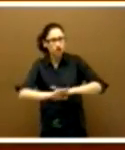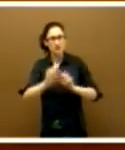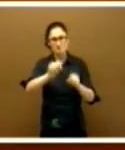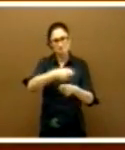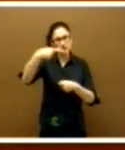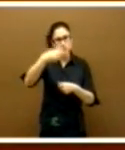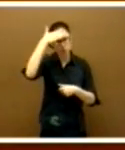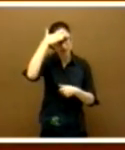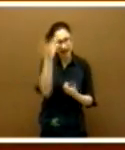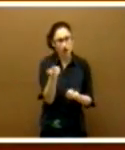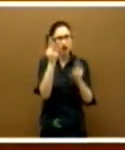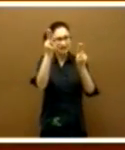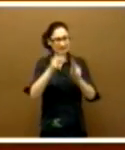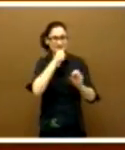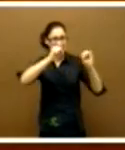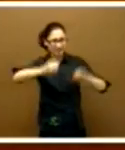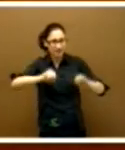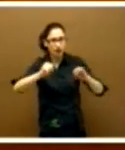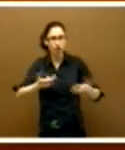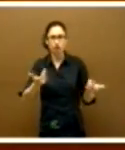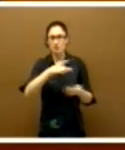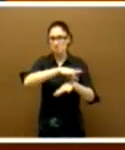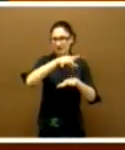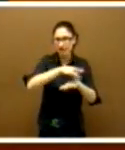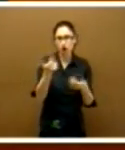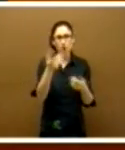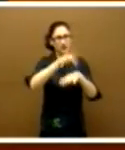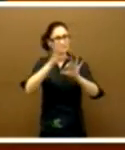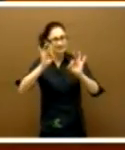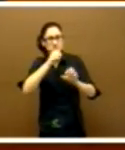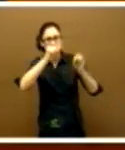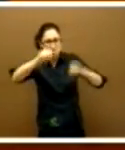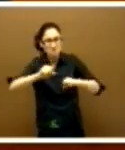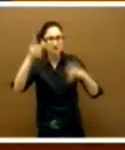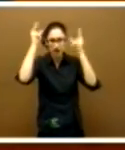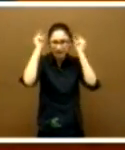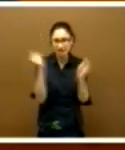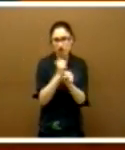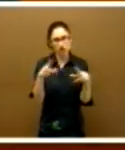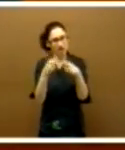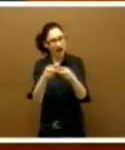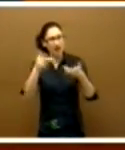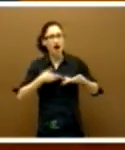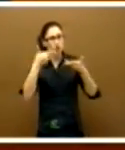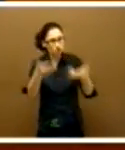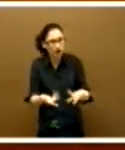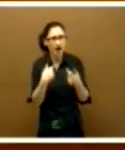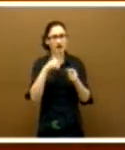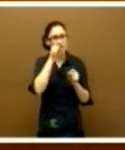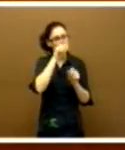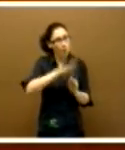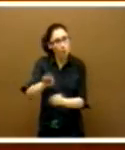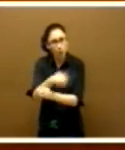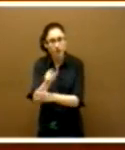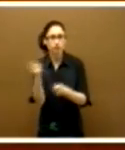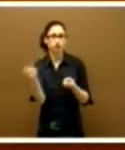tutelados, residencias geriátricas, médicos, geriatras, enfermeras, trabajadores sociales, auxiliares, cuoricultores, celadores,